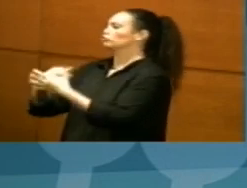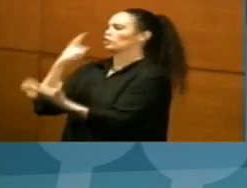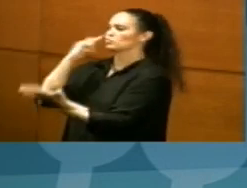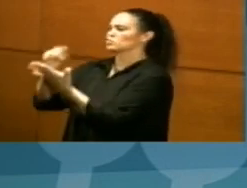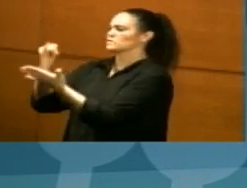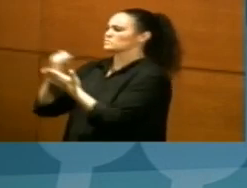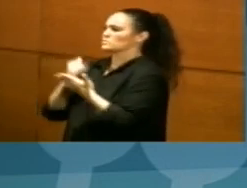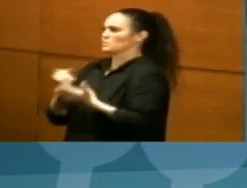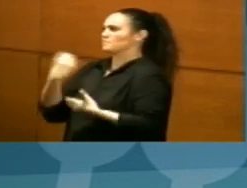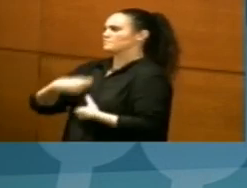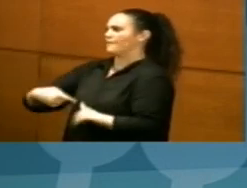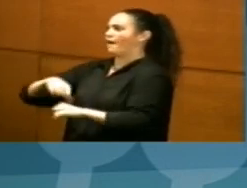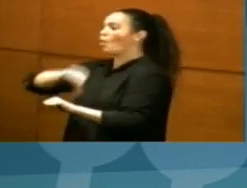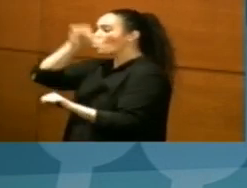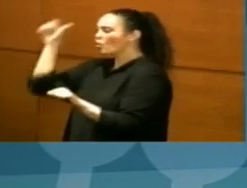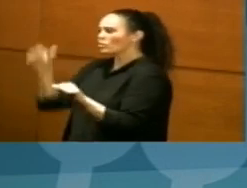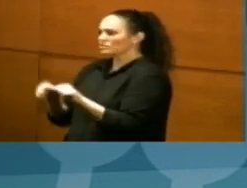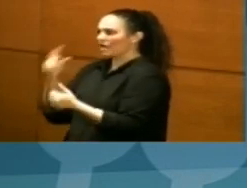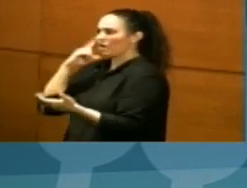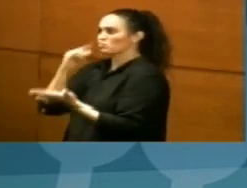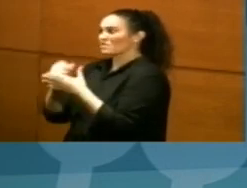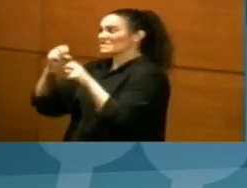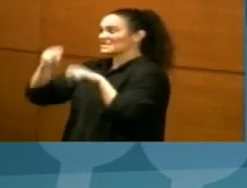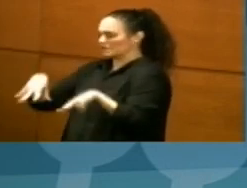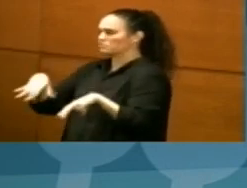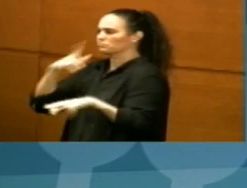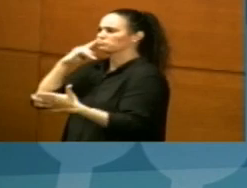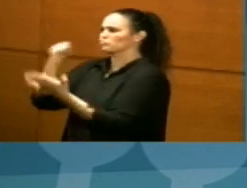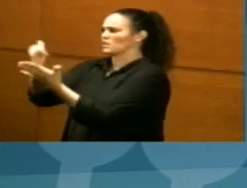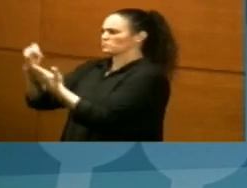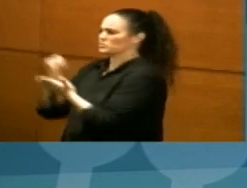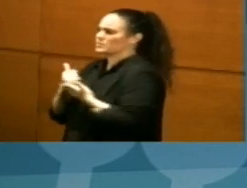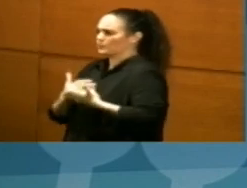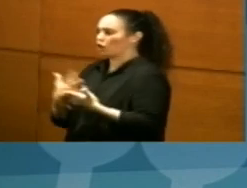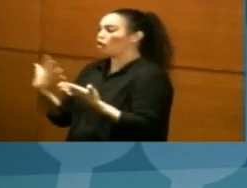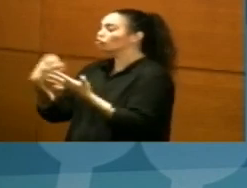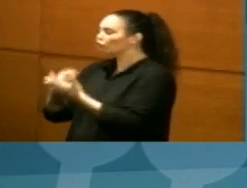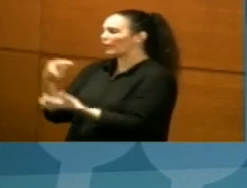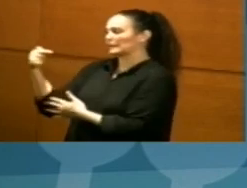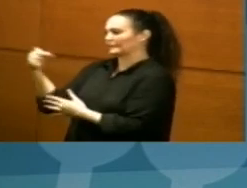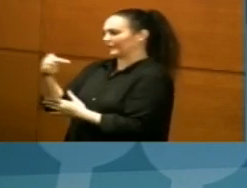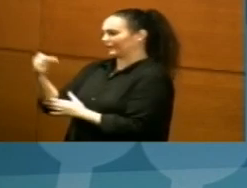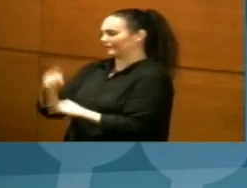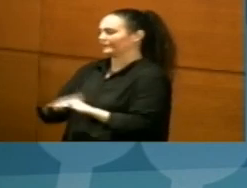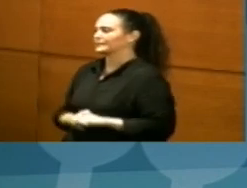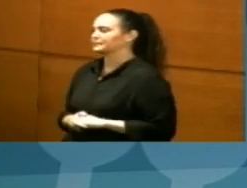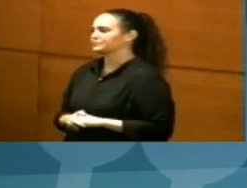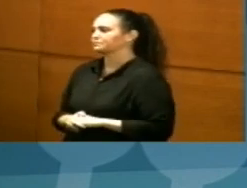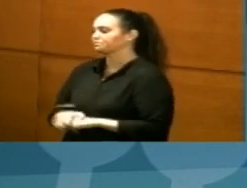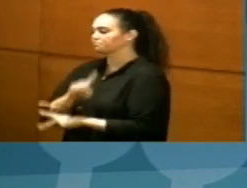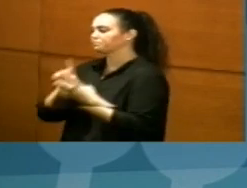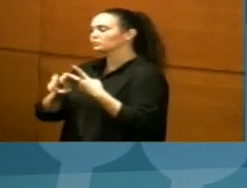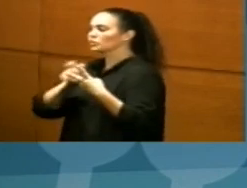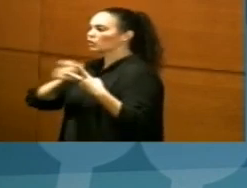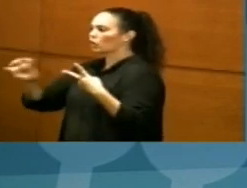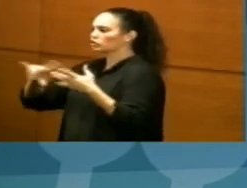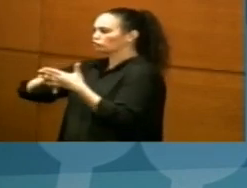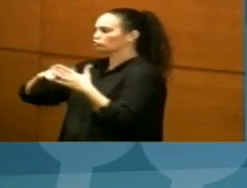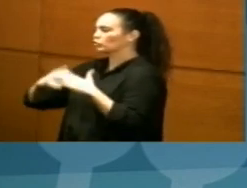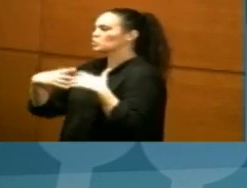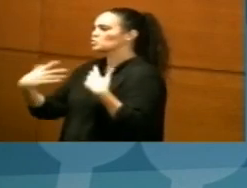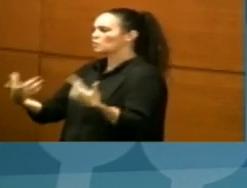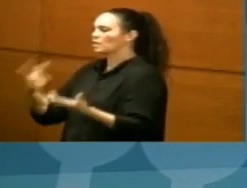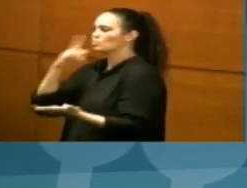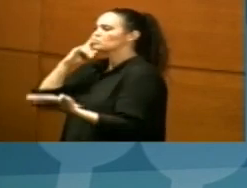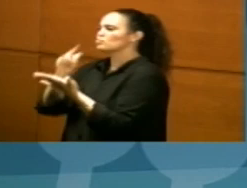llevaban más de 24 horas sin una prueba realizada. Se han realizado 13 pruebas, todas ellas negativas. Otra de las medidas adicionales ha sido realizar una prueba